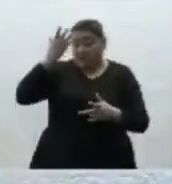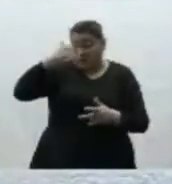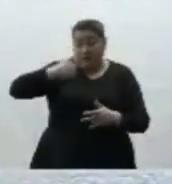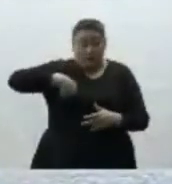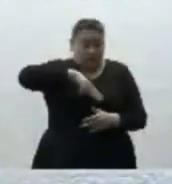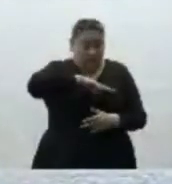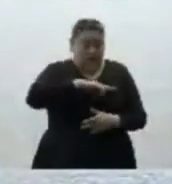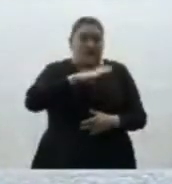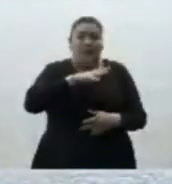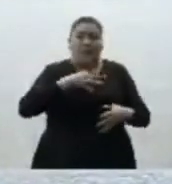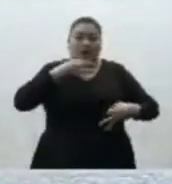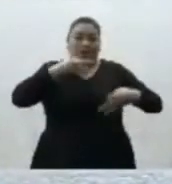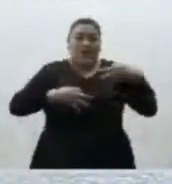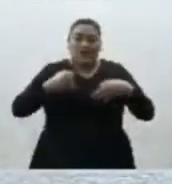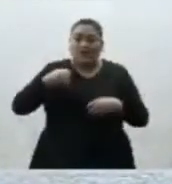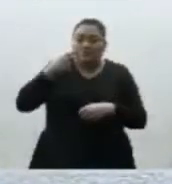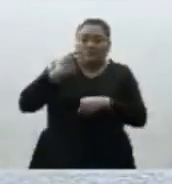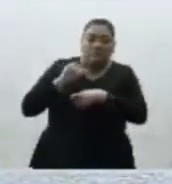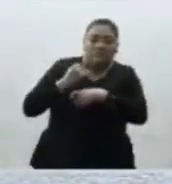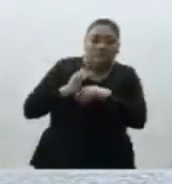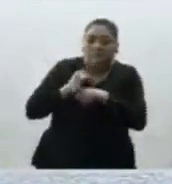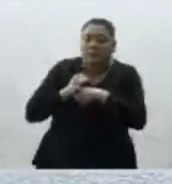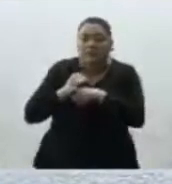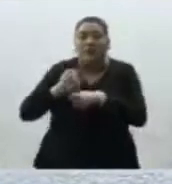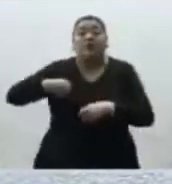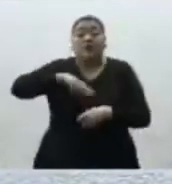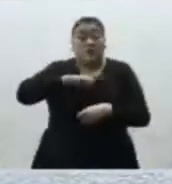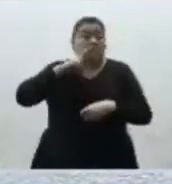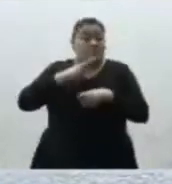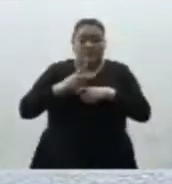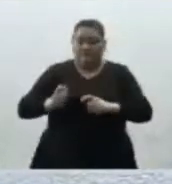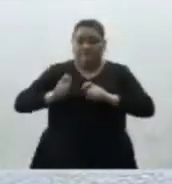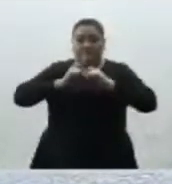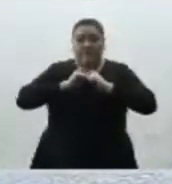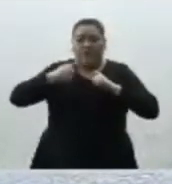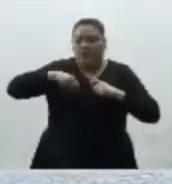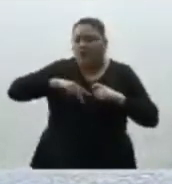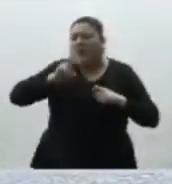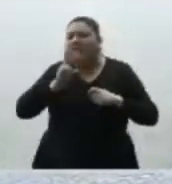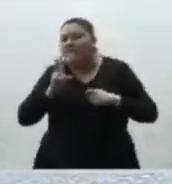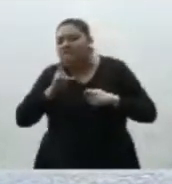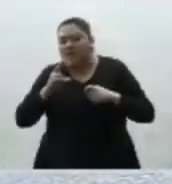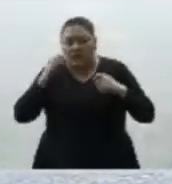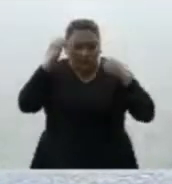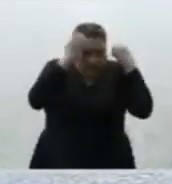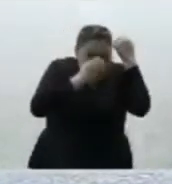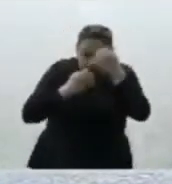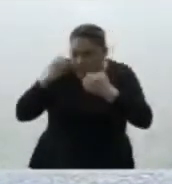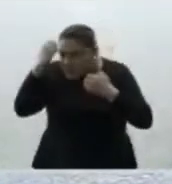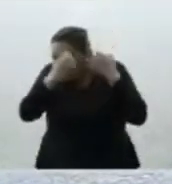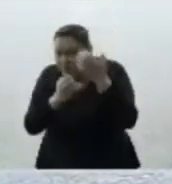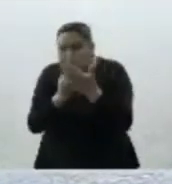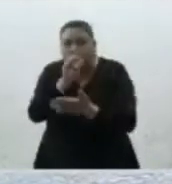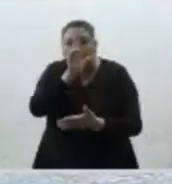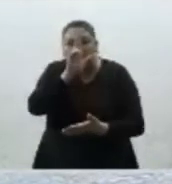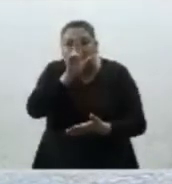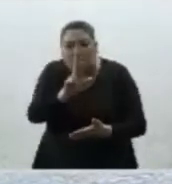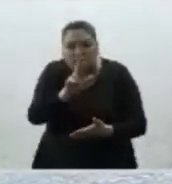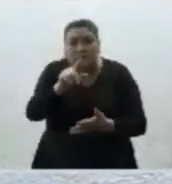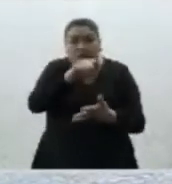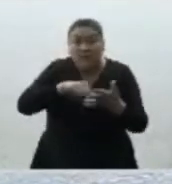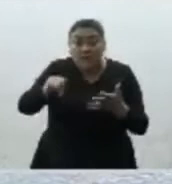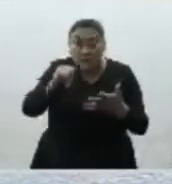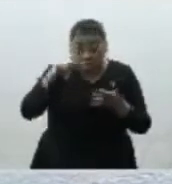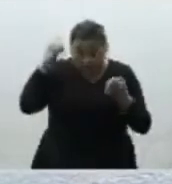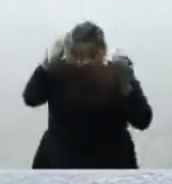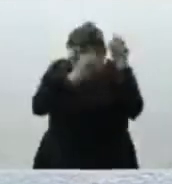operadores del sistema electoral, nos toca analizar distintos elementos de su andamiaje para contribuir mediante este